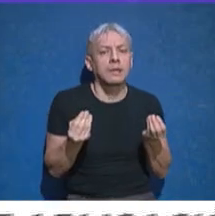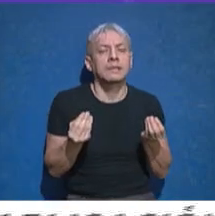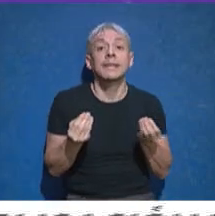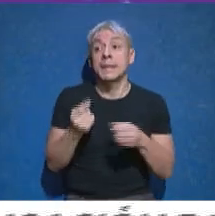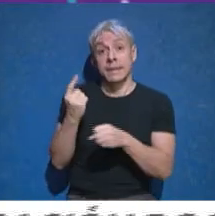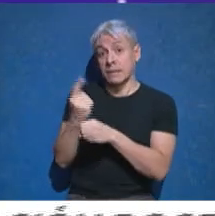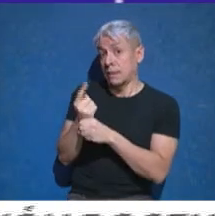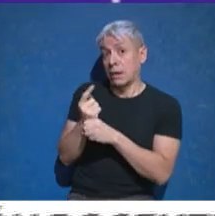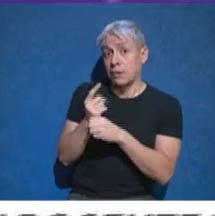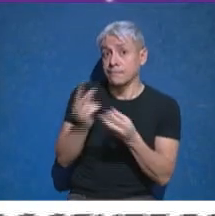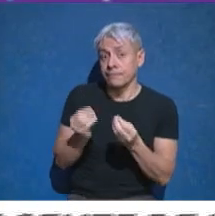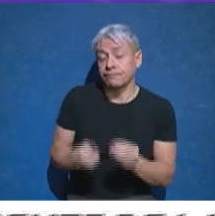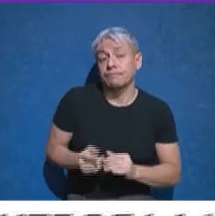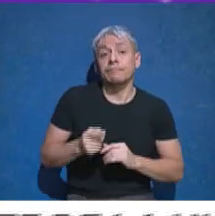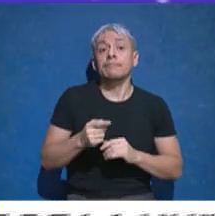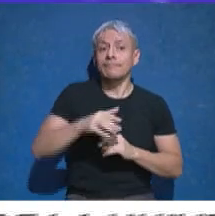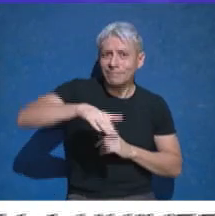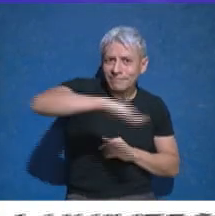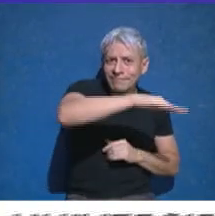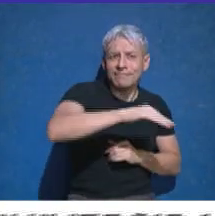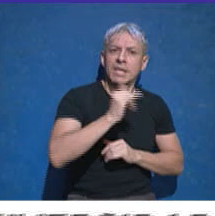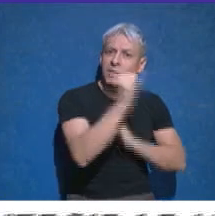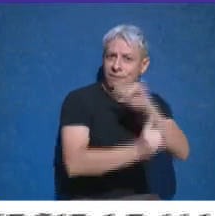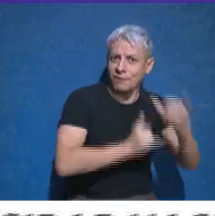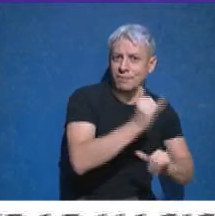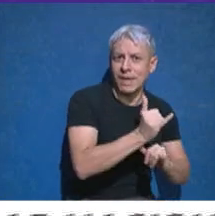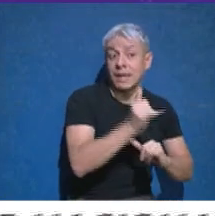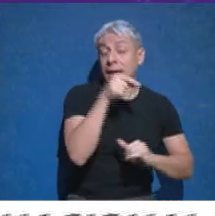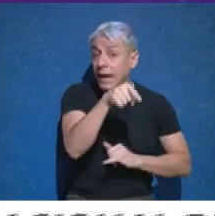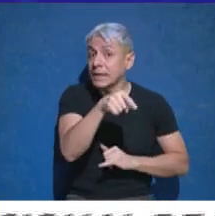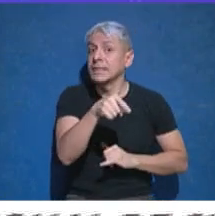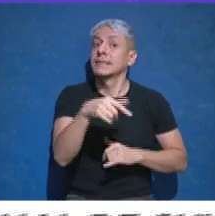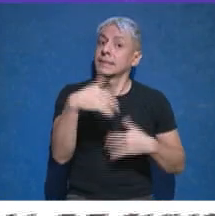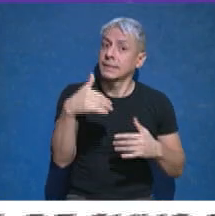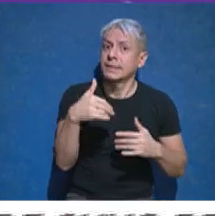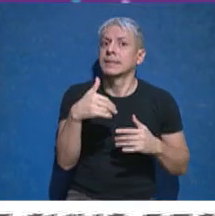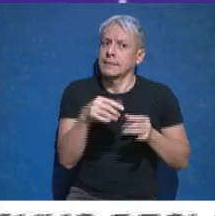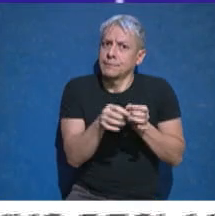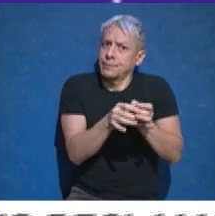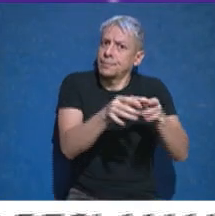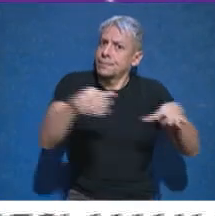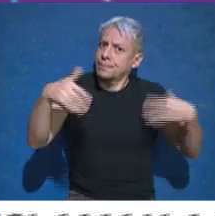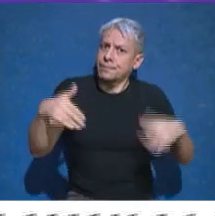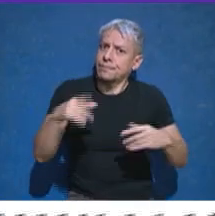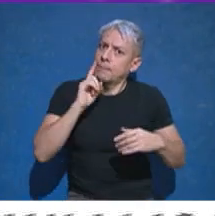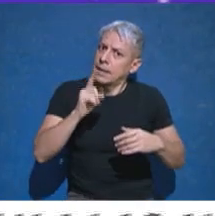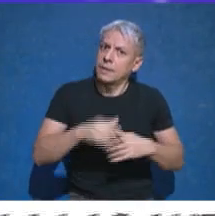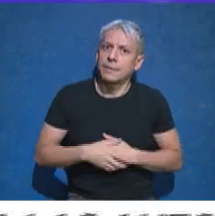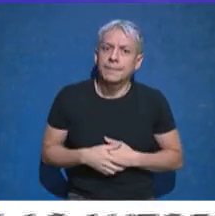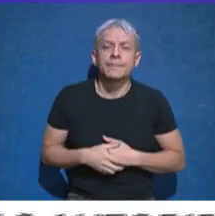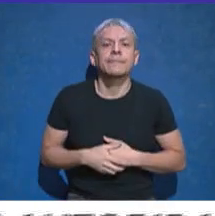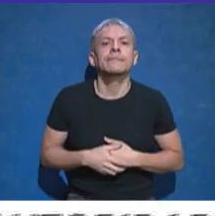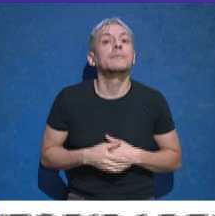lo primero que se hace es informar a las jurisdicciones de que en estos lugares tenemos esta duplicación o este aumento de casos.